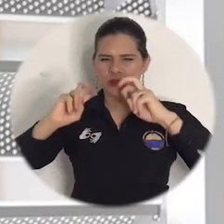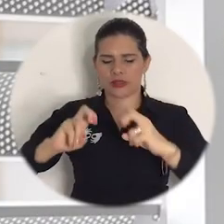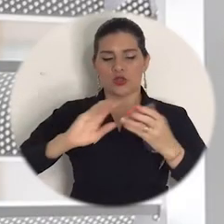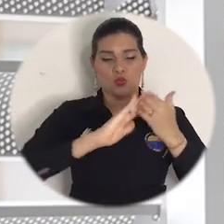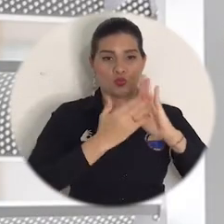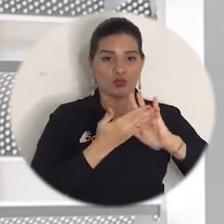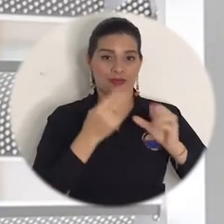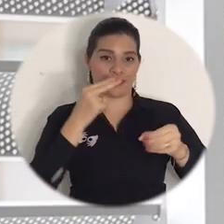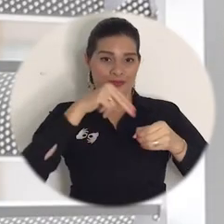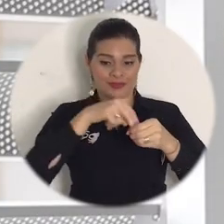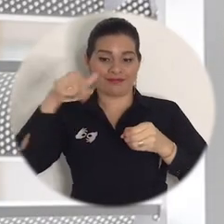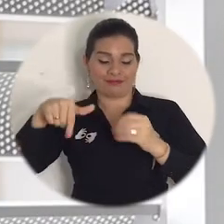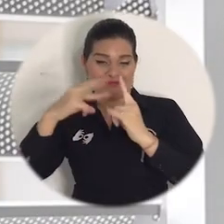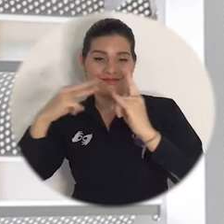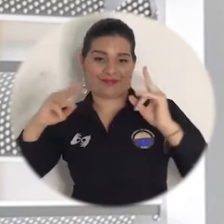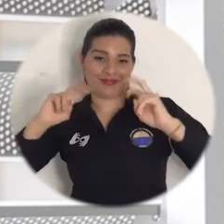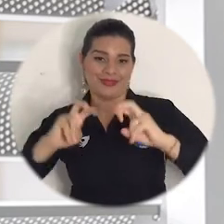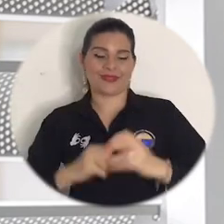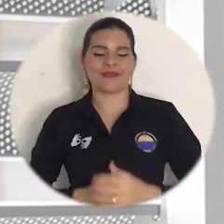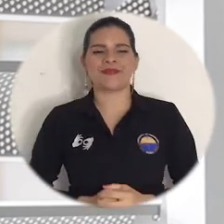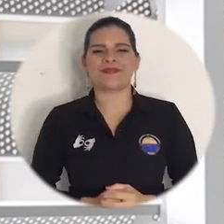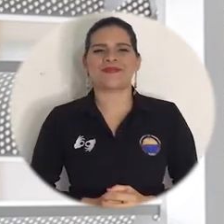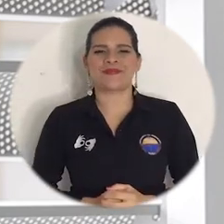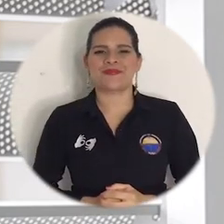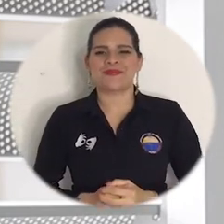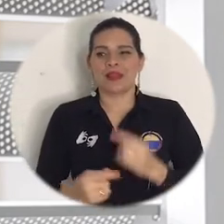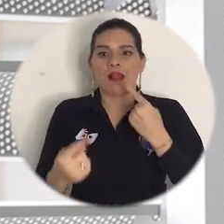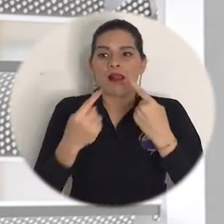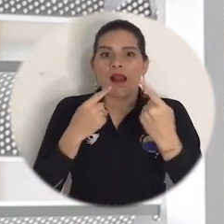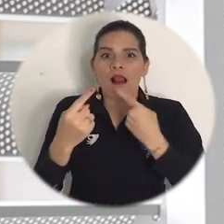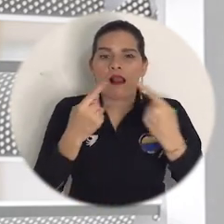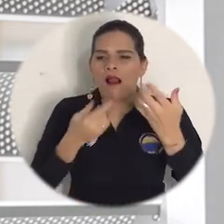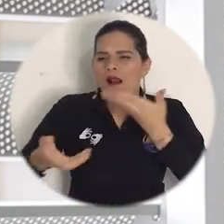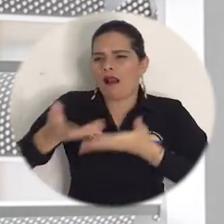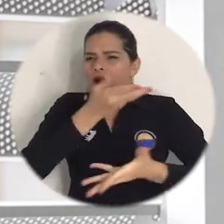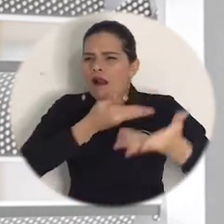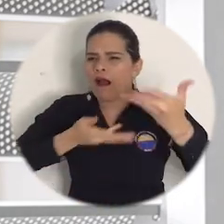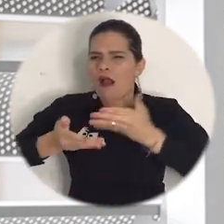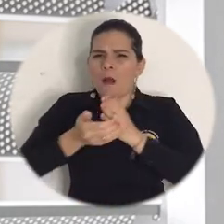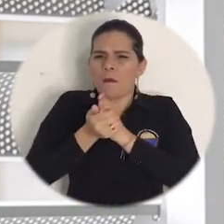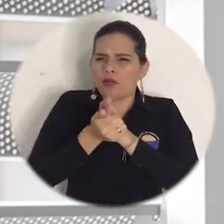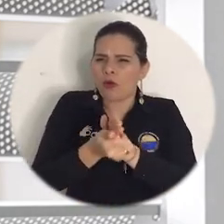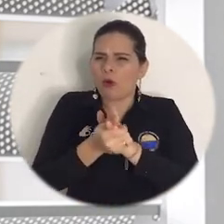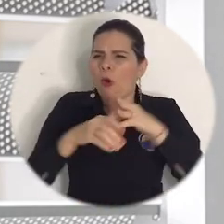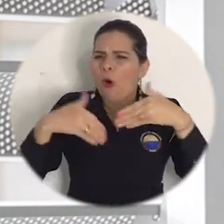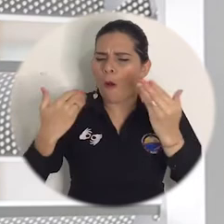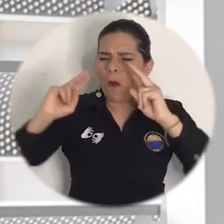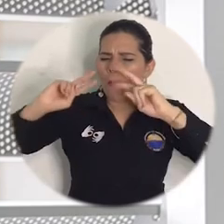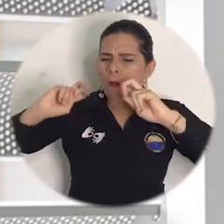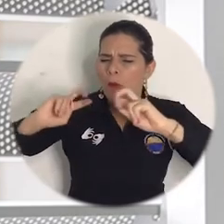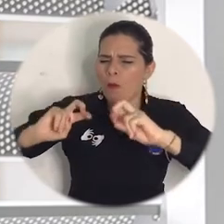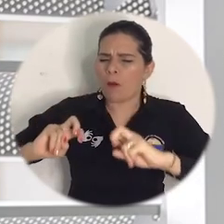Pueda de alguna u otra forma encontrarse en ese diálogo con la ciencia, con las distintas metodologías que existen para ellos.